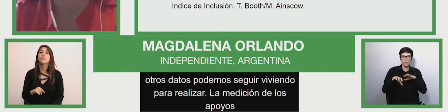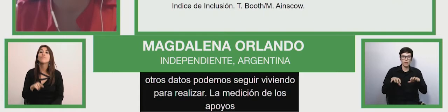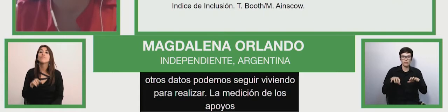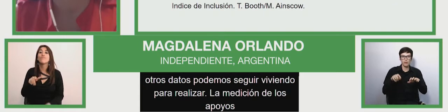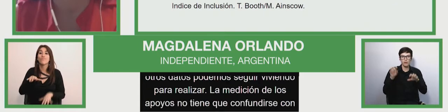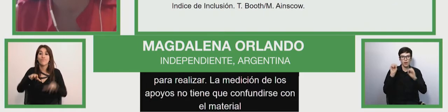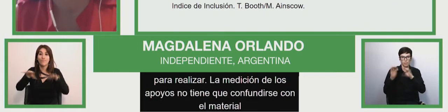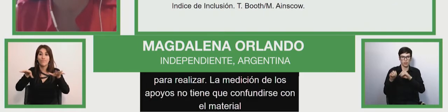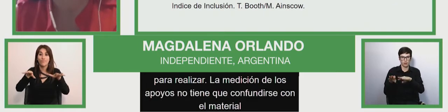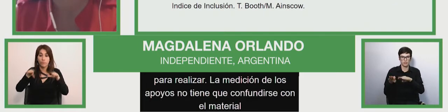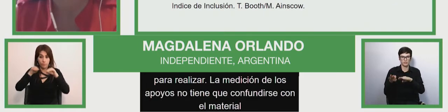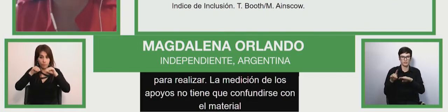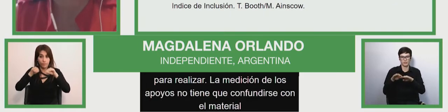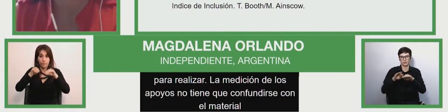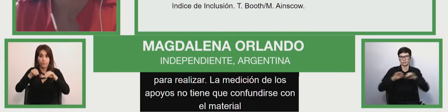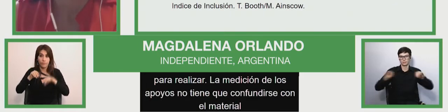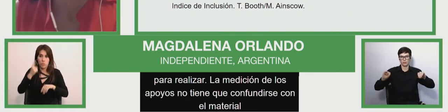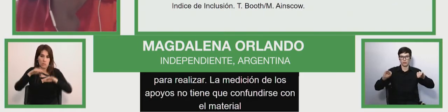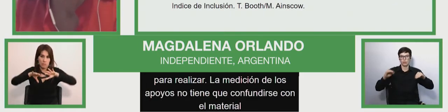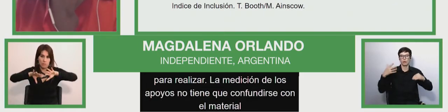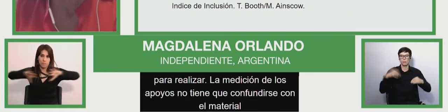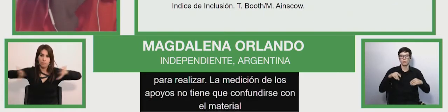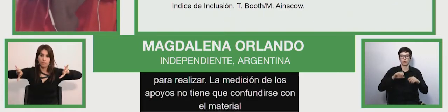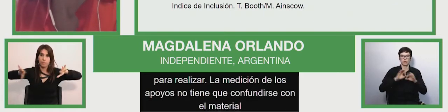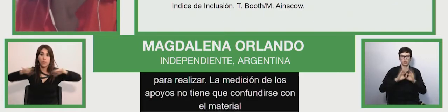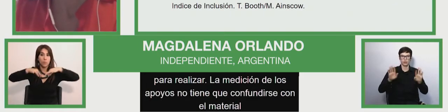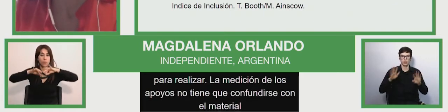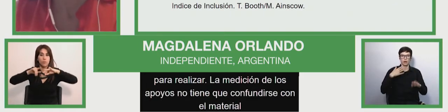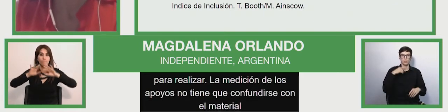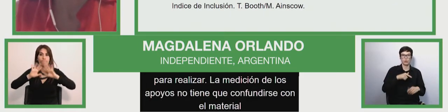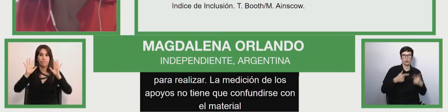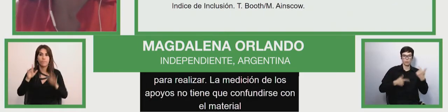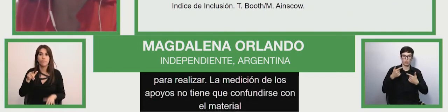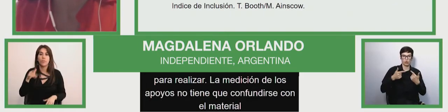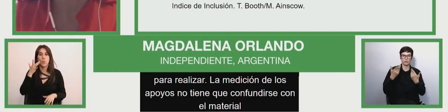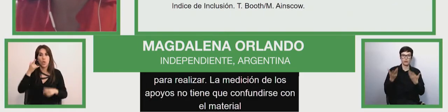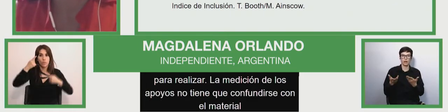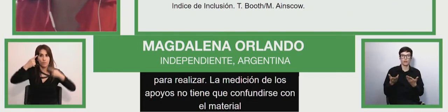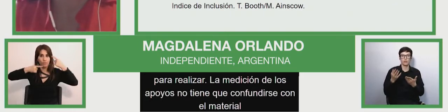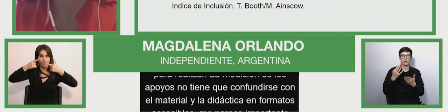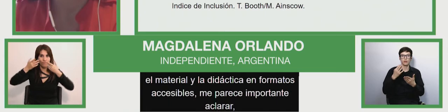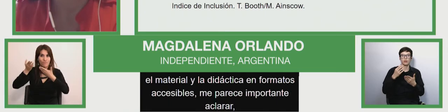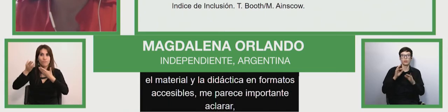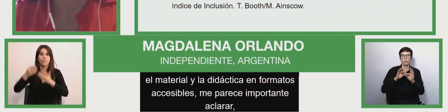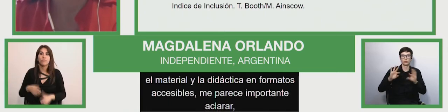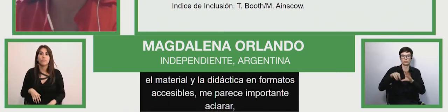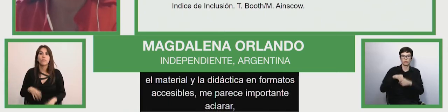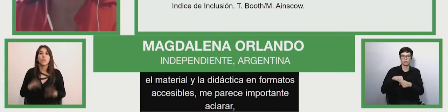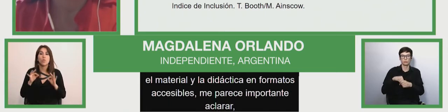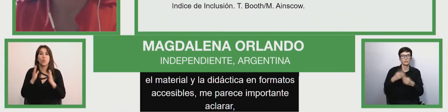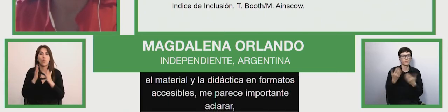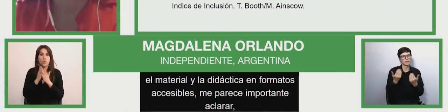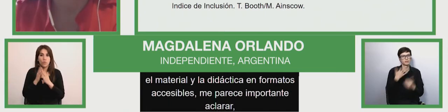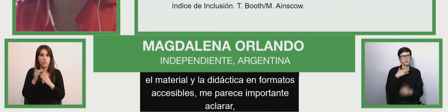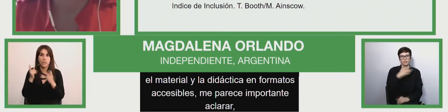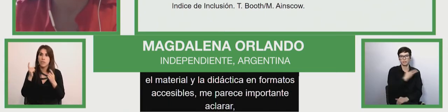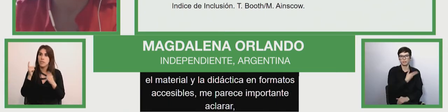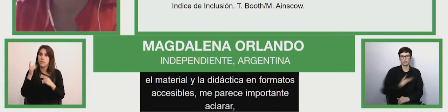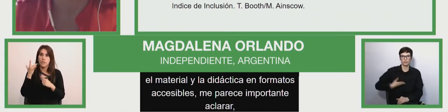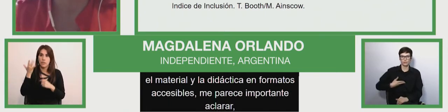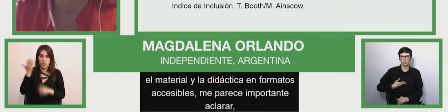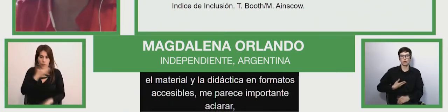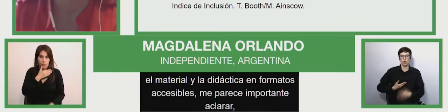importante aclarar. Las prácticas en educación inclusiva requieren que el sistema garantice, por un lado, un ambiente de